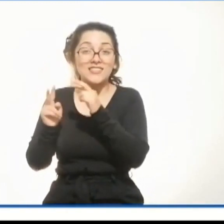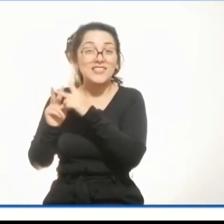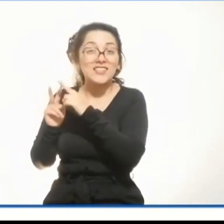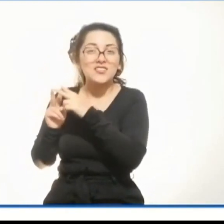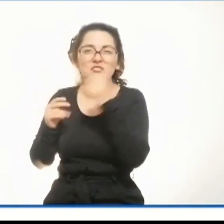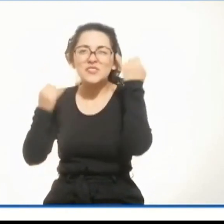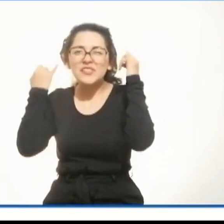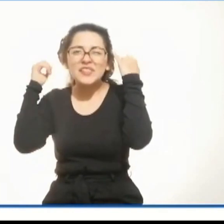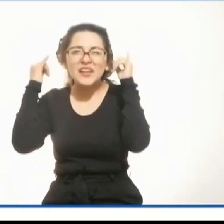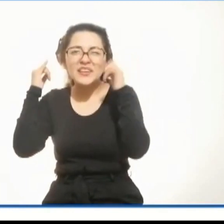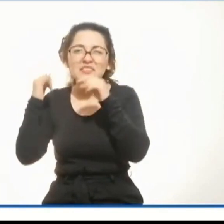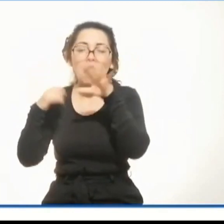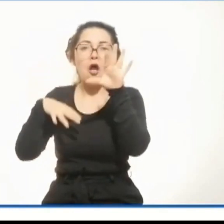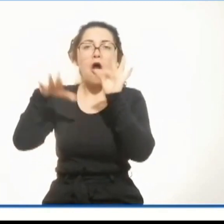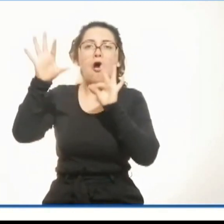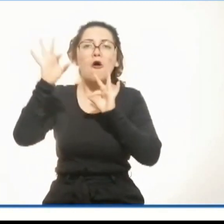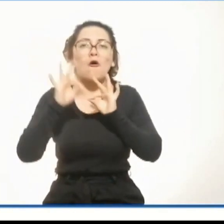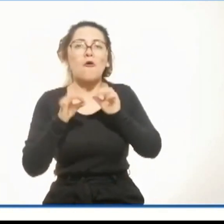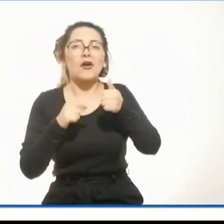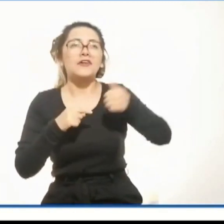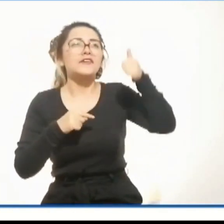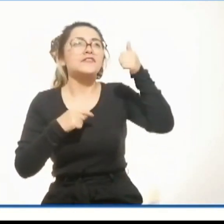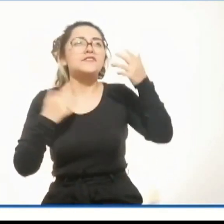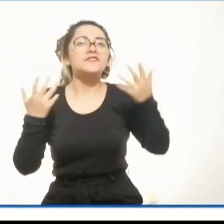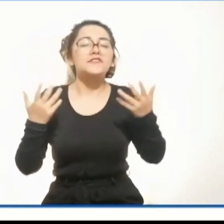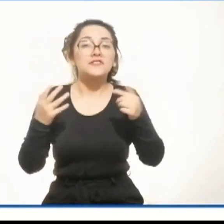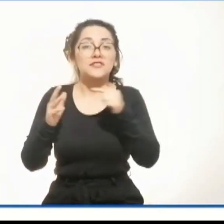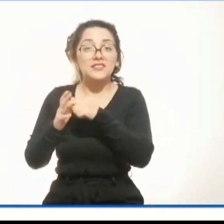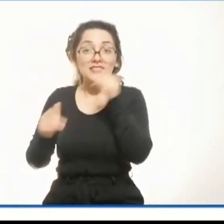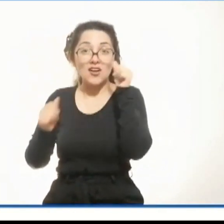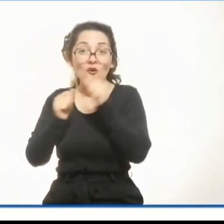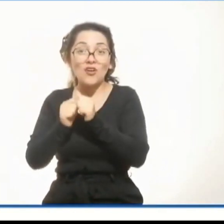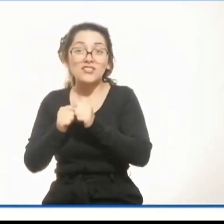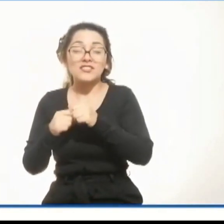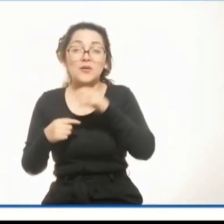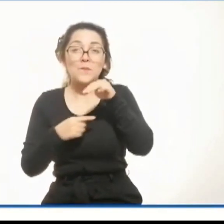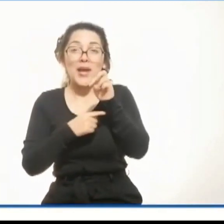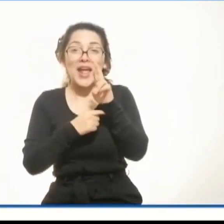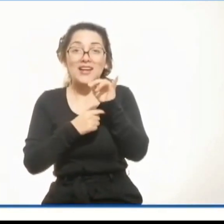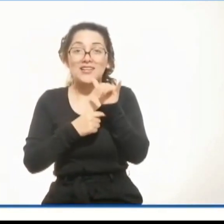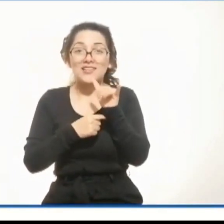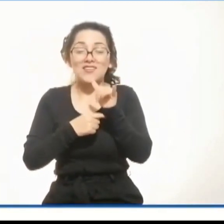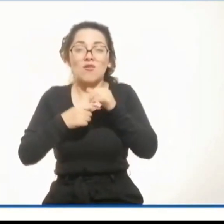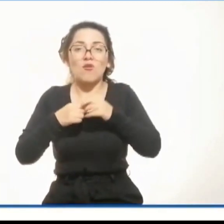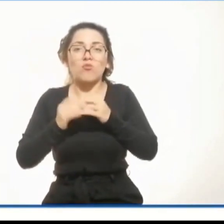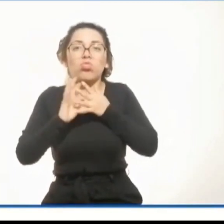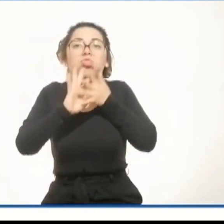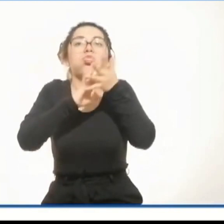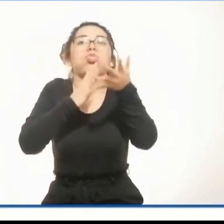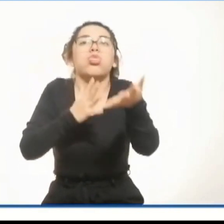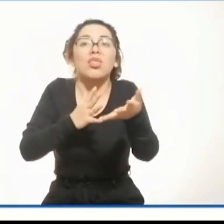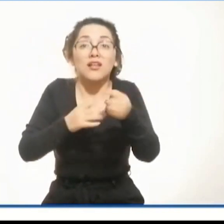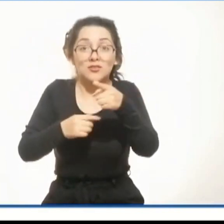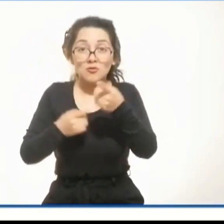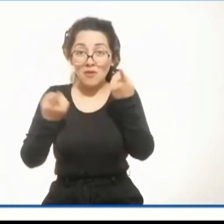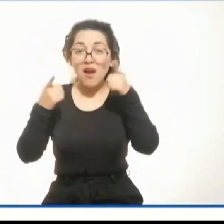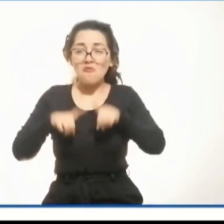¿Estás de acuerdo con la última frase que expresa Mary? ¿Por qué?